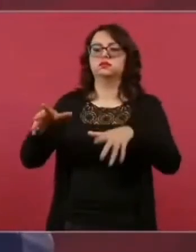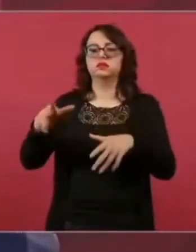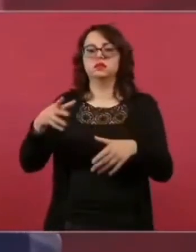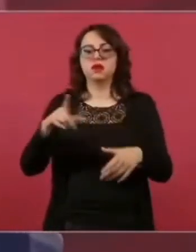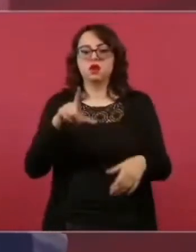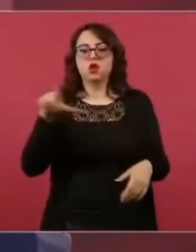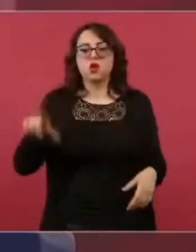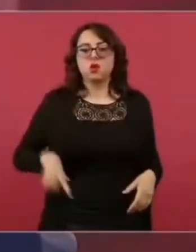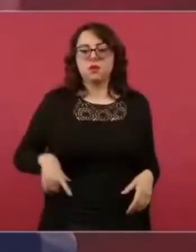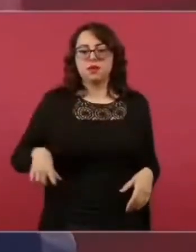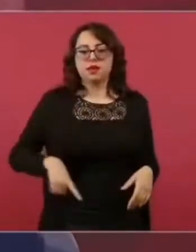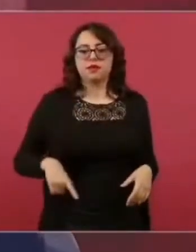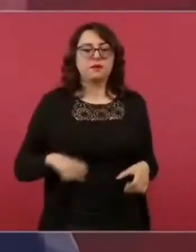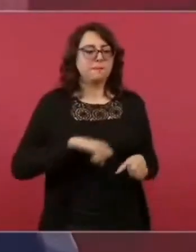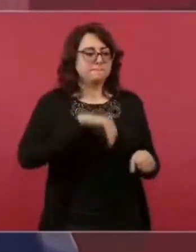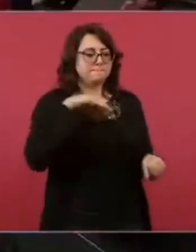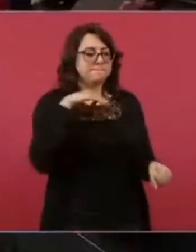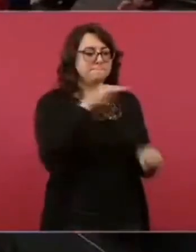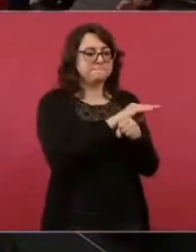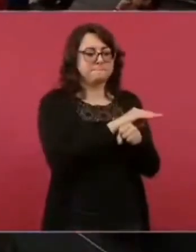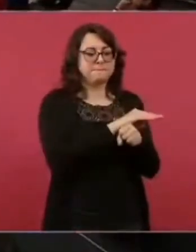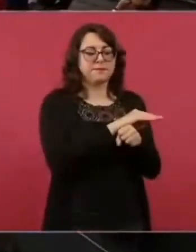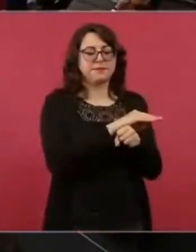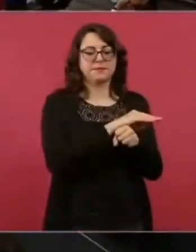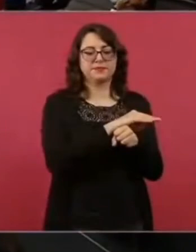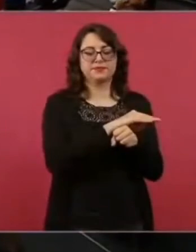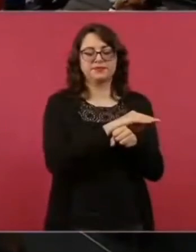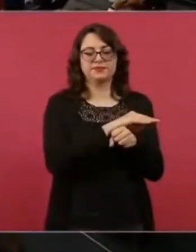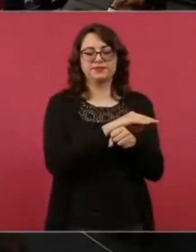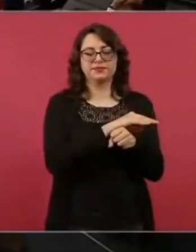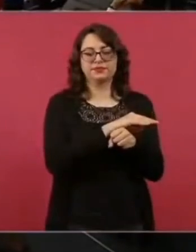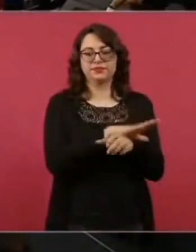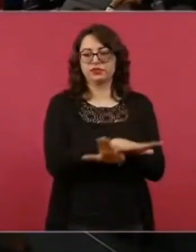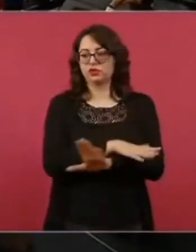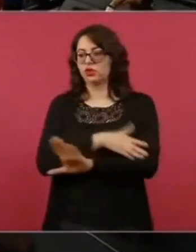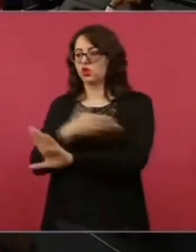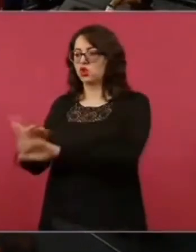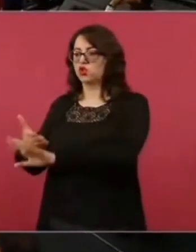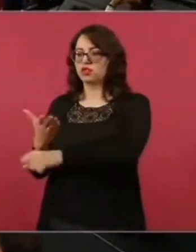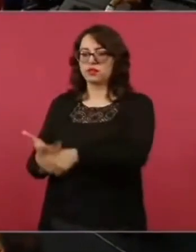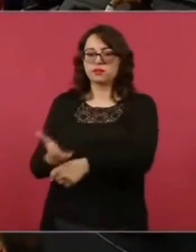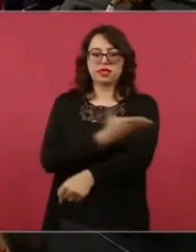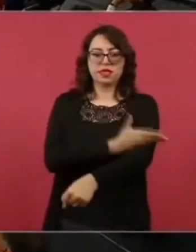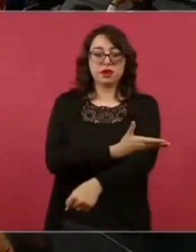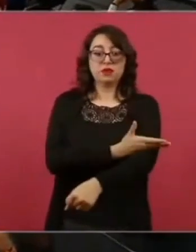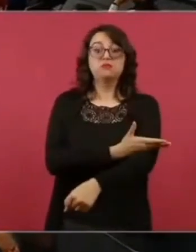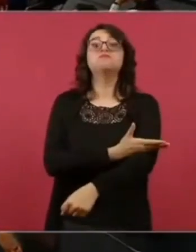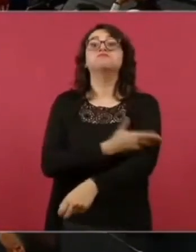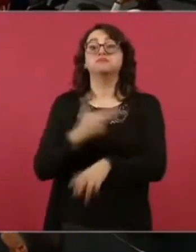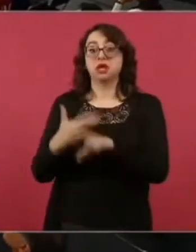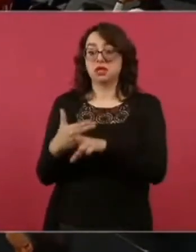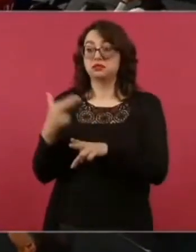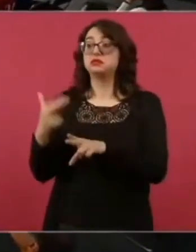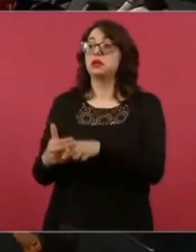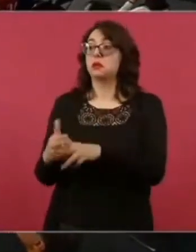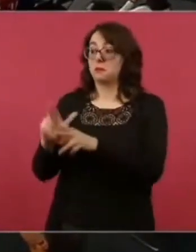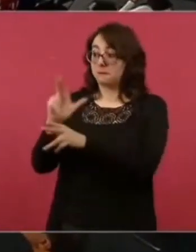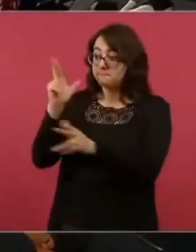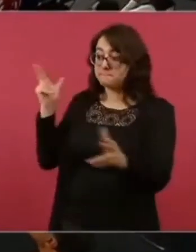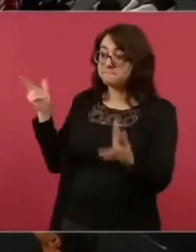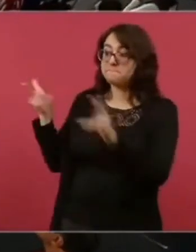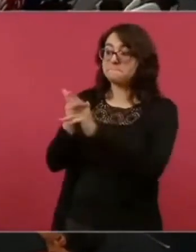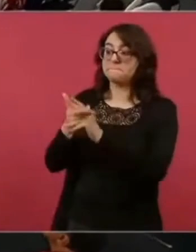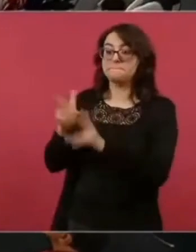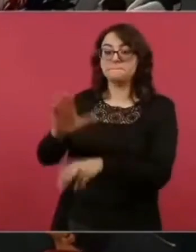hasta que cometieron la felonía de asesinar al presidente y al vicepresidente.